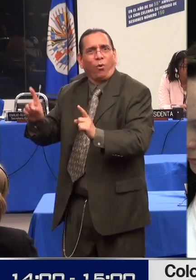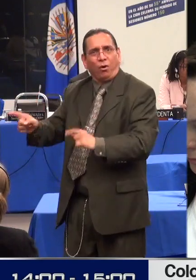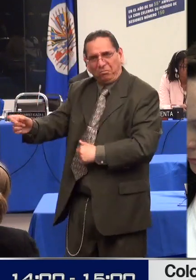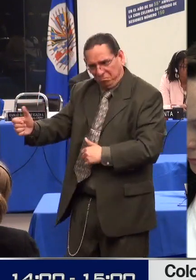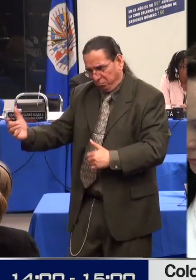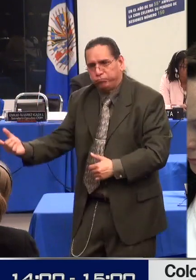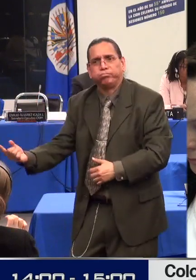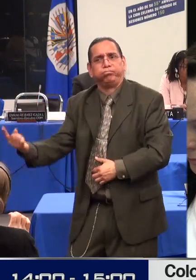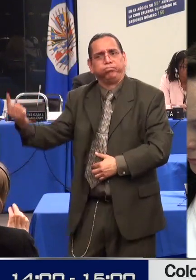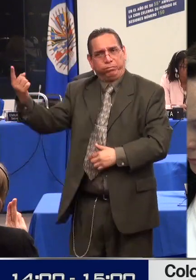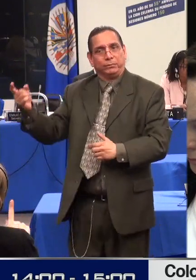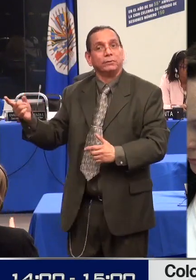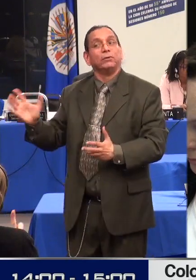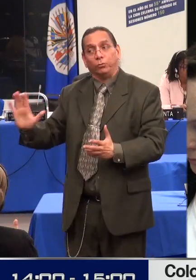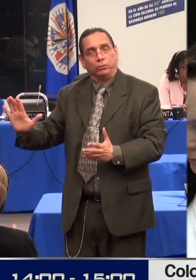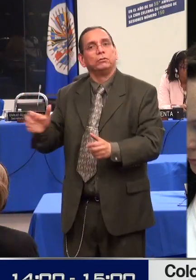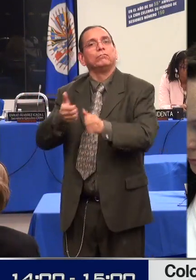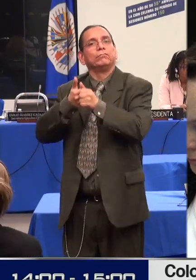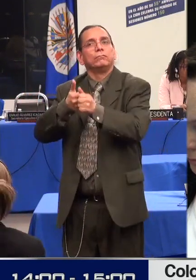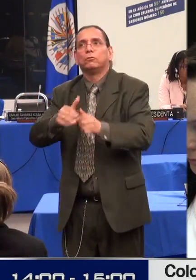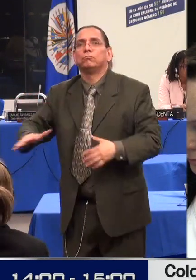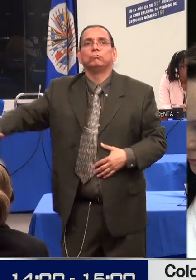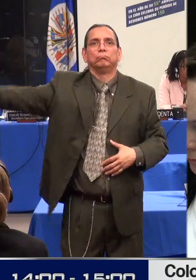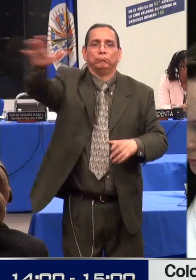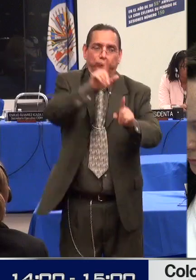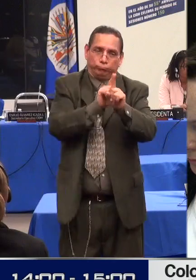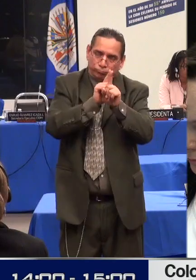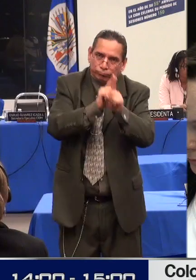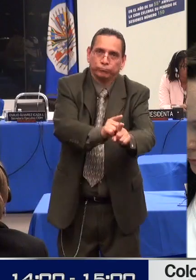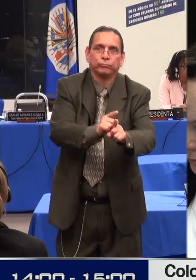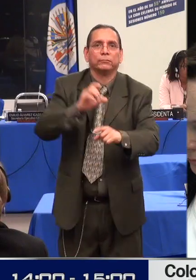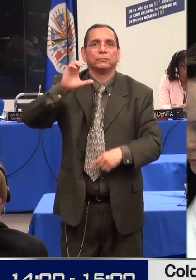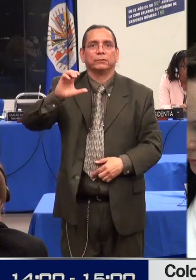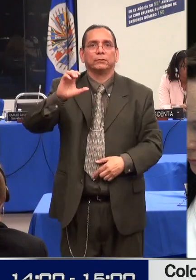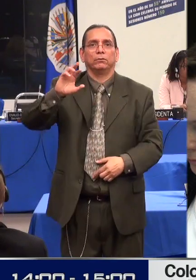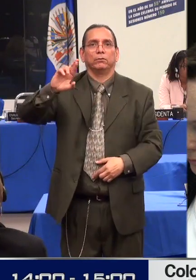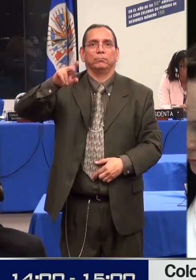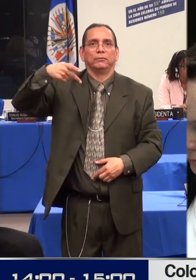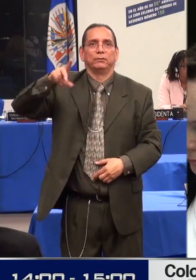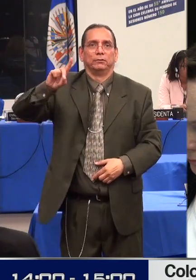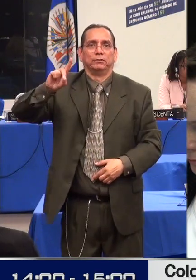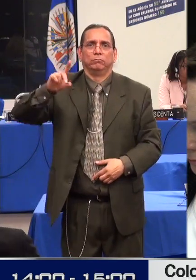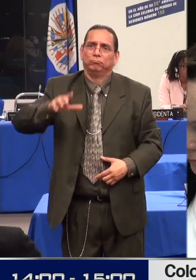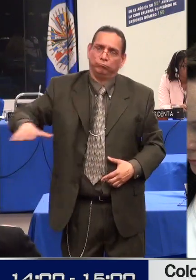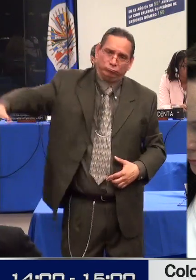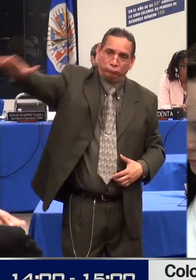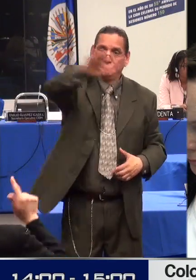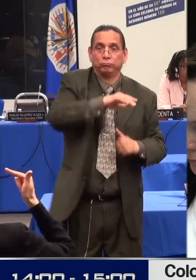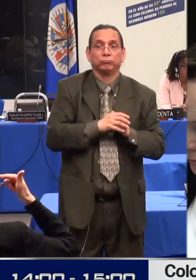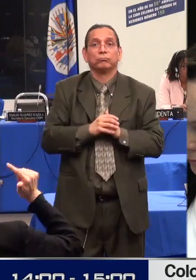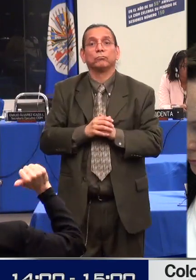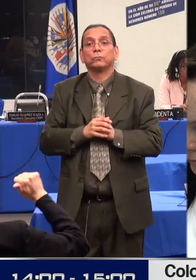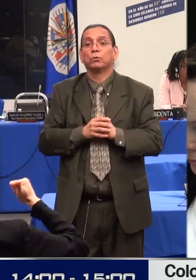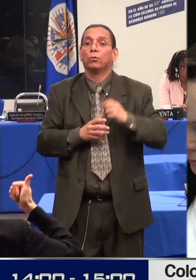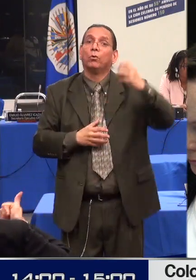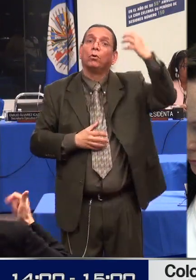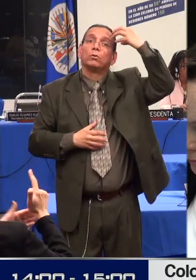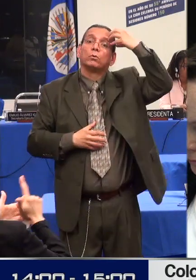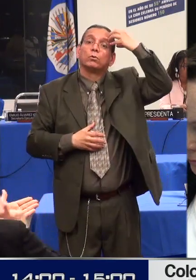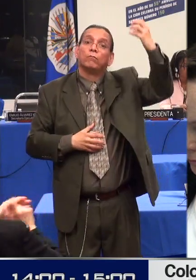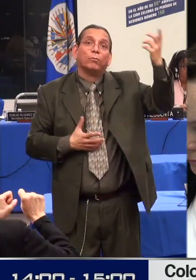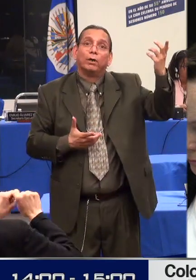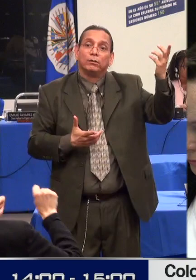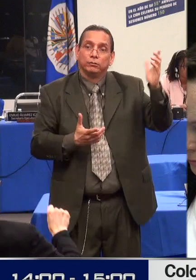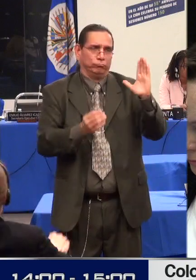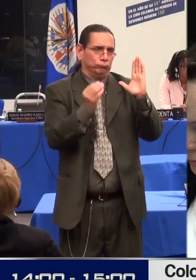adoptar medidas en torno del régimen de interdicción de las personas con discapacidad, incorporadas en la Ley 13-06 de 2009,